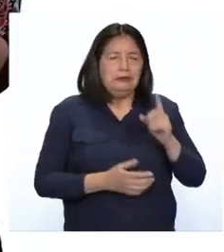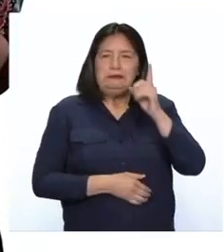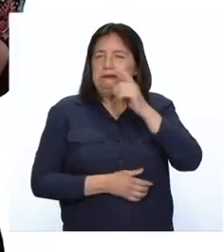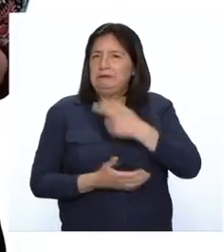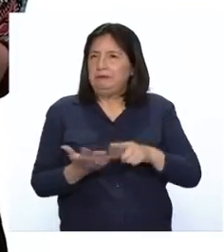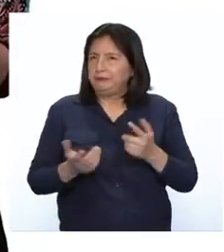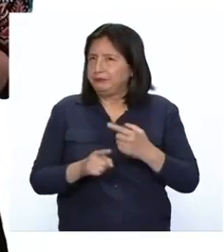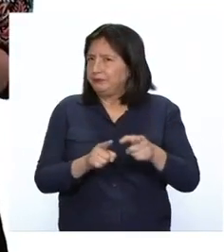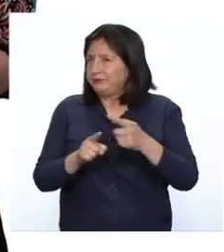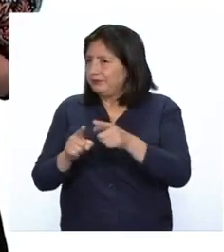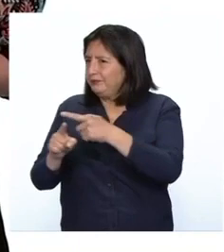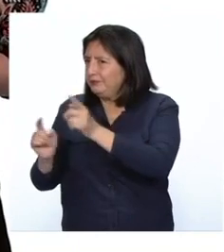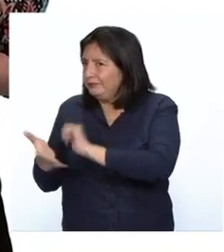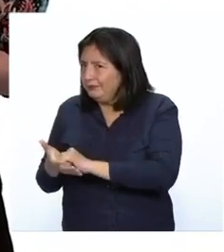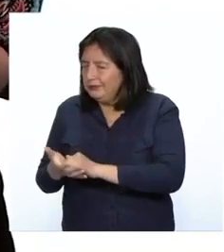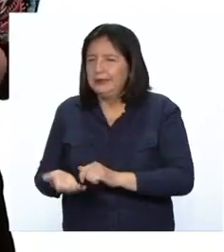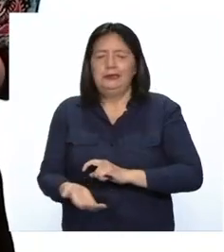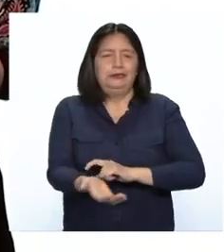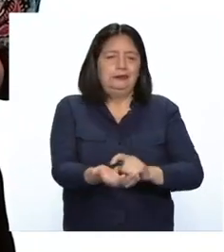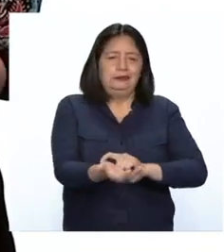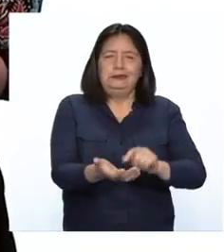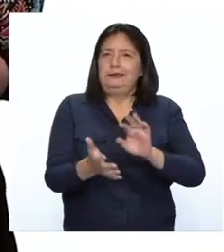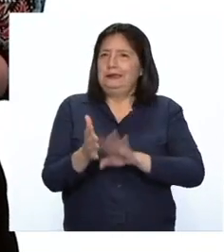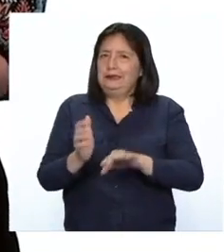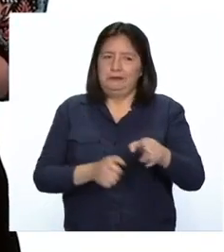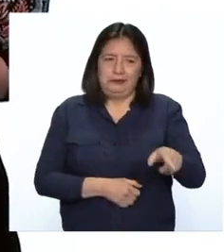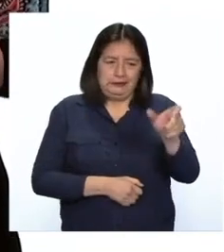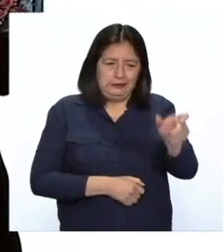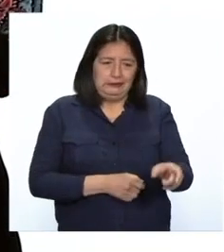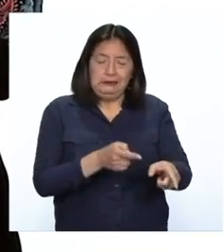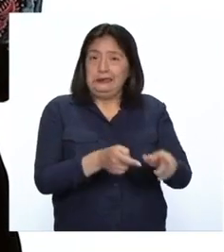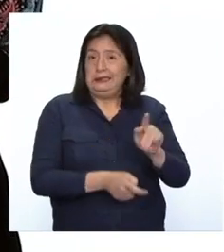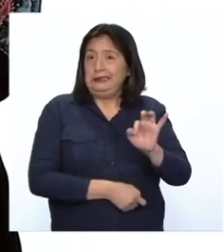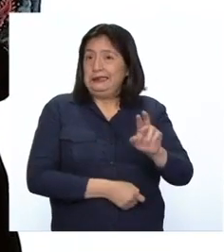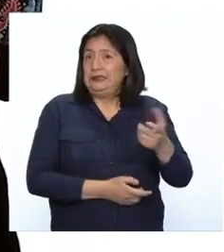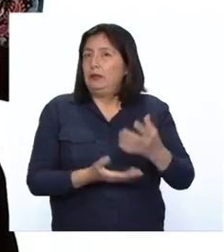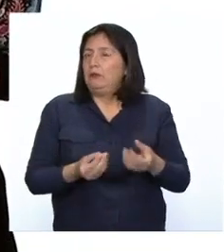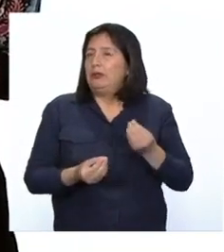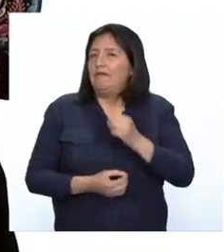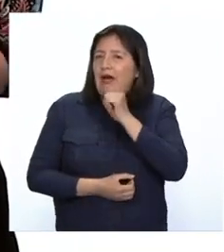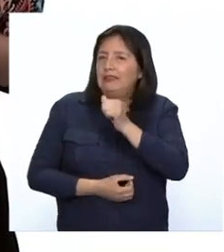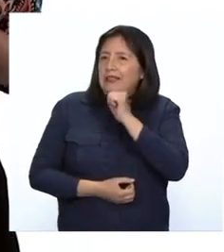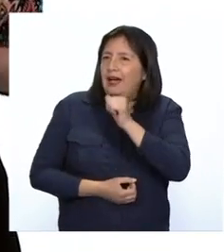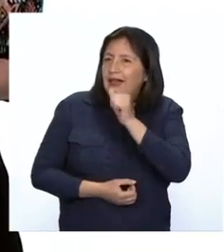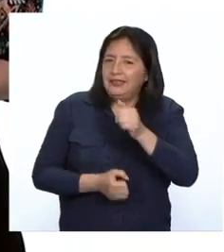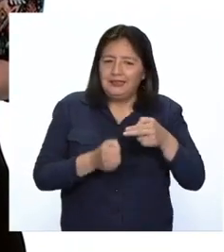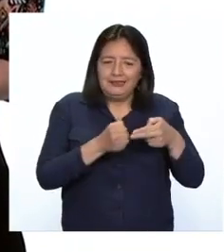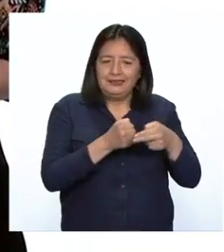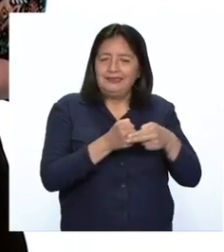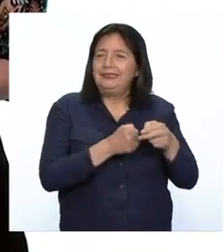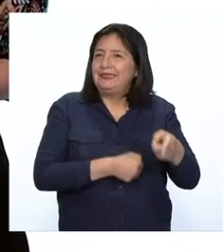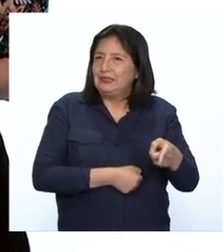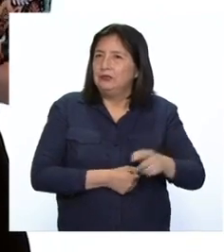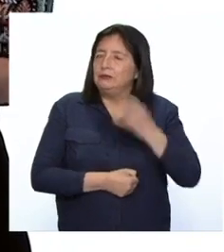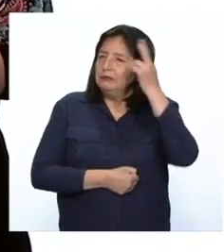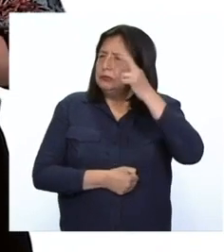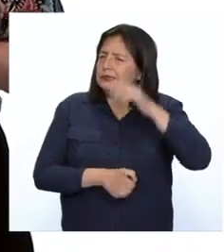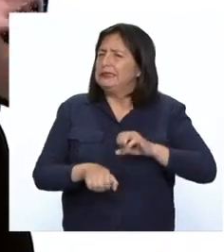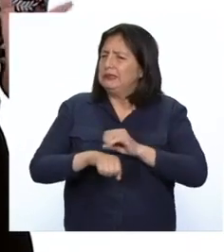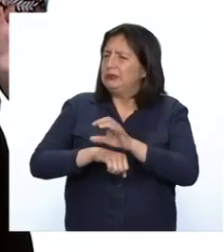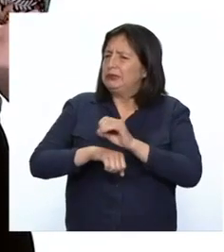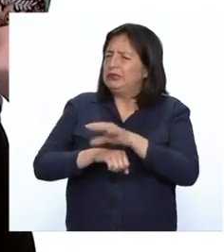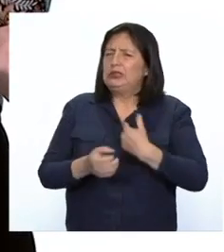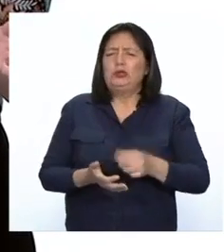Existen diferentes tipos de anemia. Teresa tenía una anemia por deficiencia de hierro. Por eso le recomendaron comer